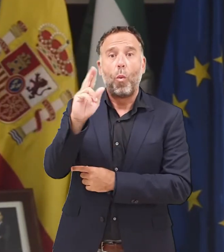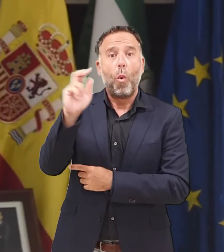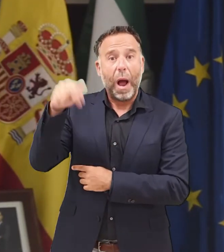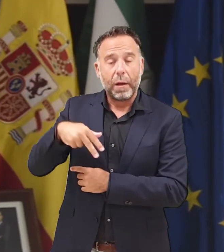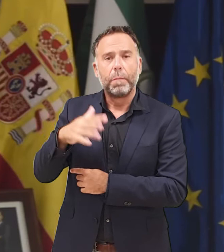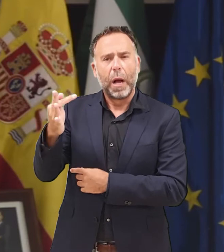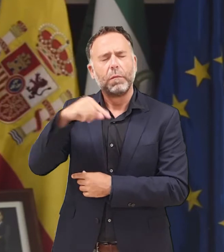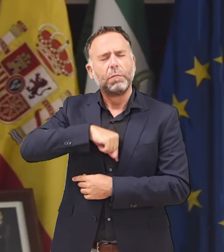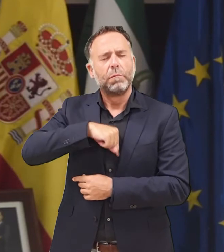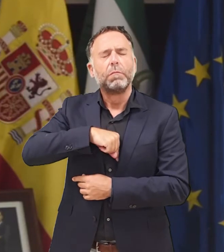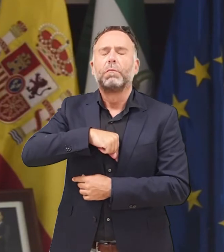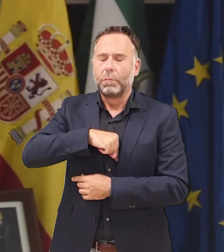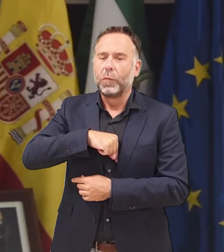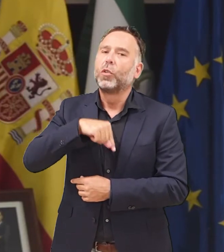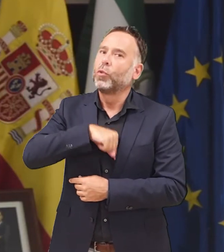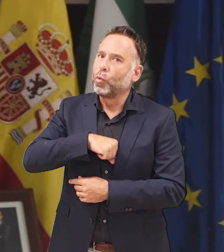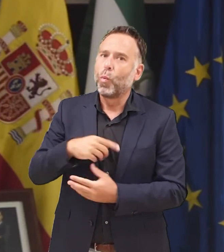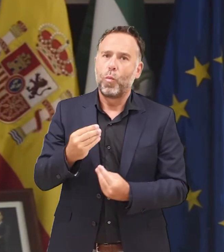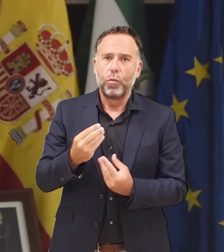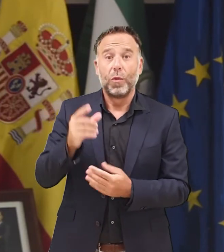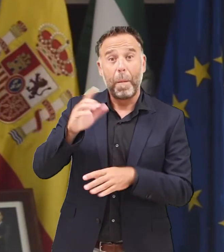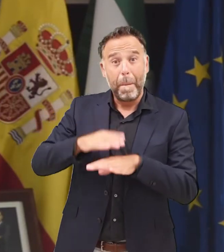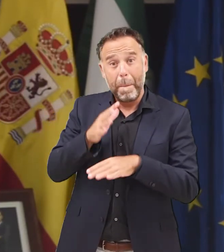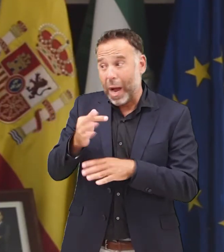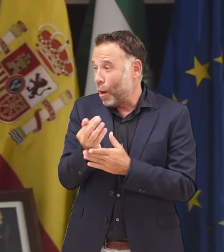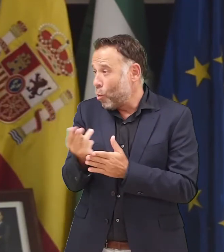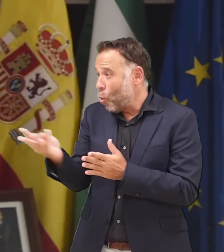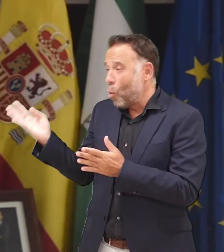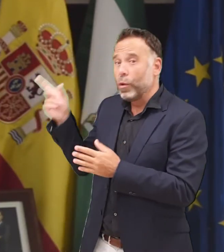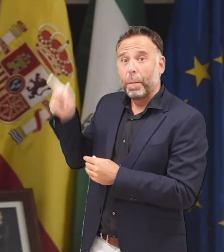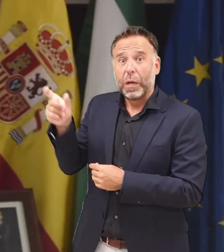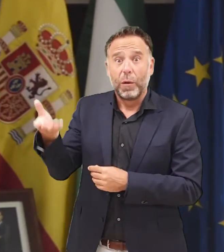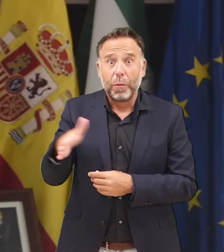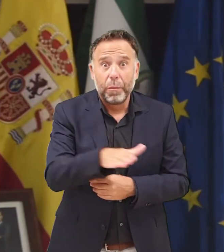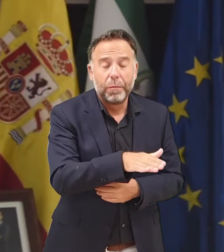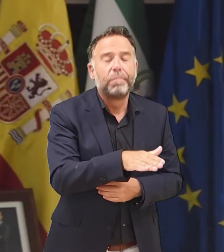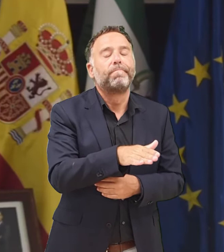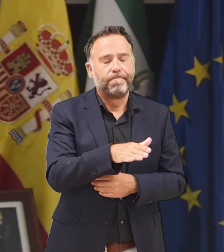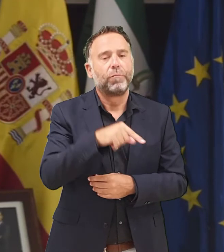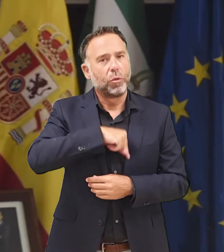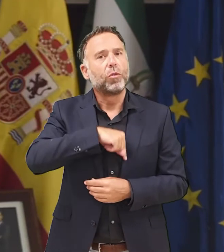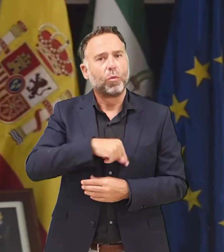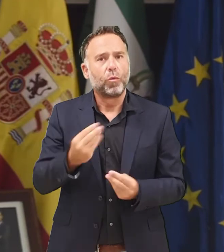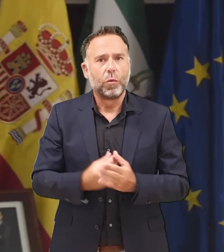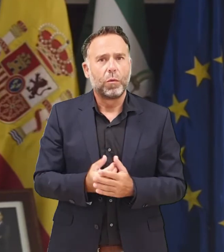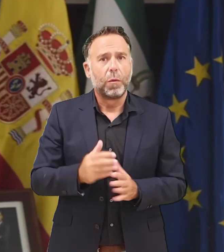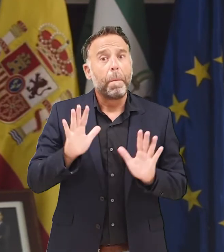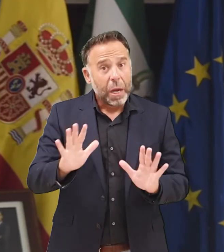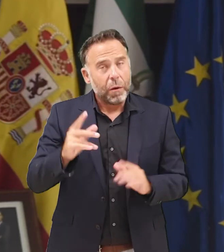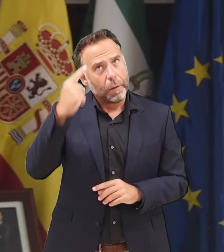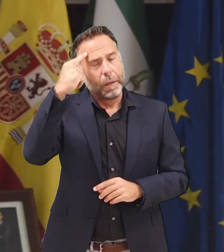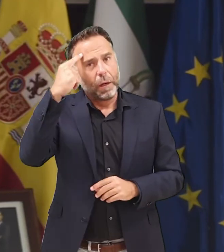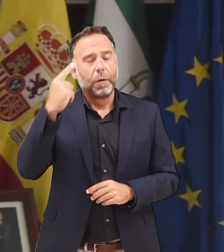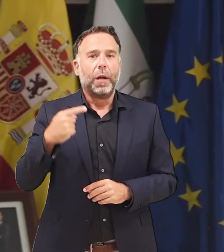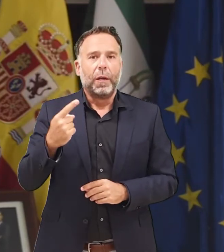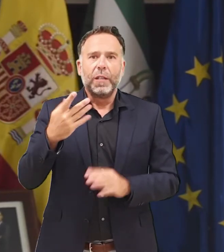sentido pésame a los familiares y a los amigos de todos estos malagueños de la ciudad y de la provincia. Y que motivemos justamente en este recuerdo